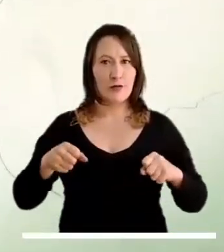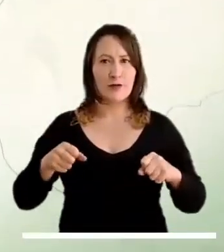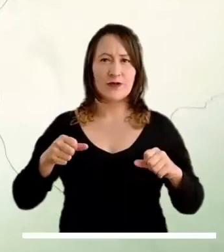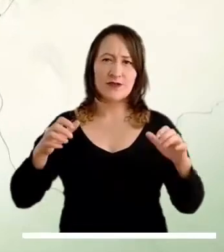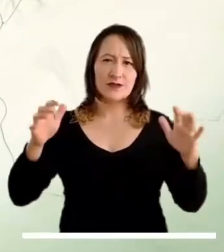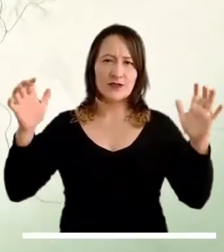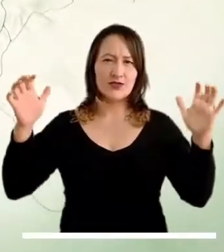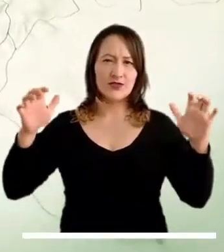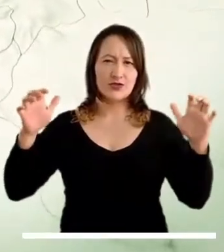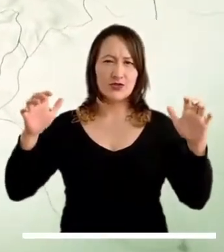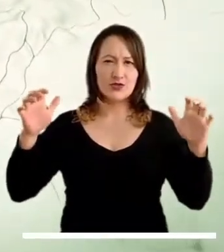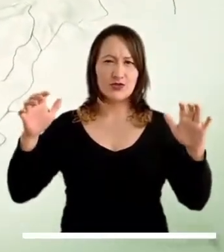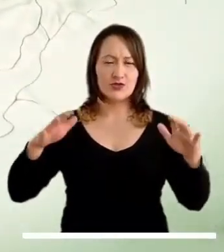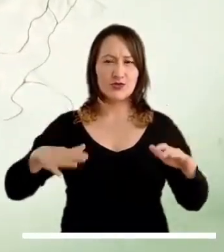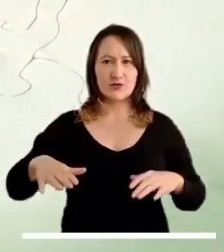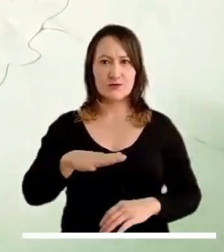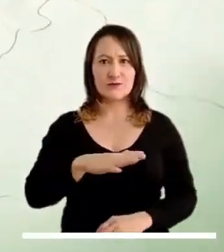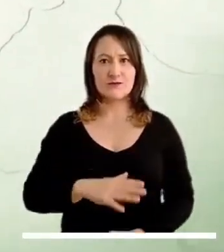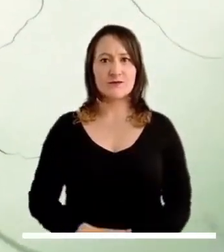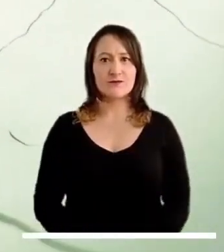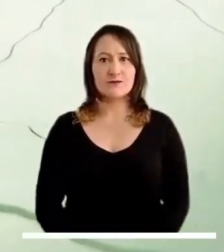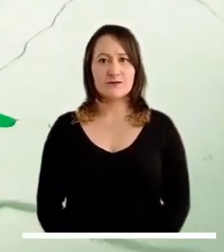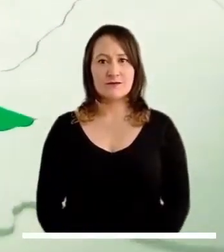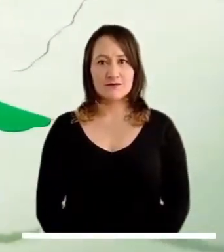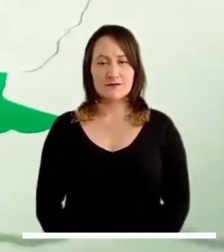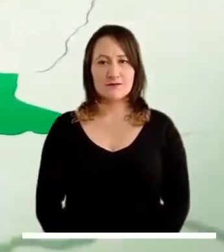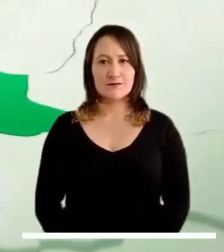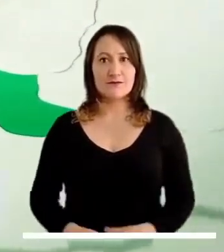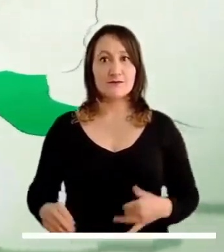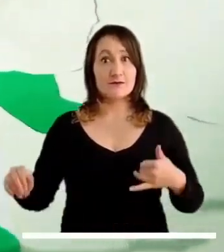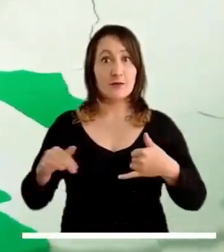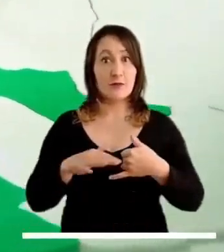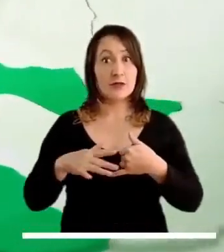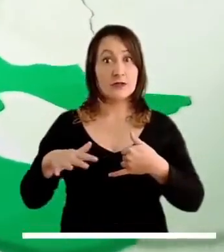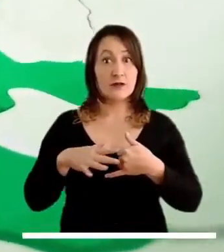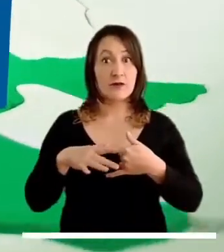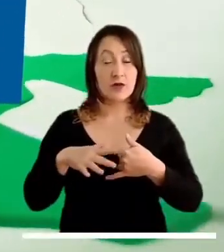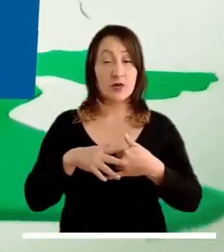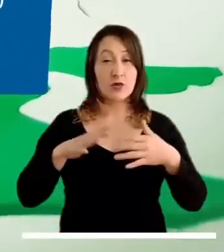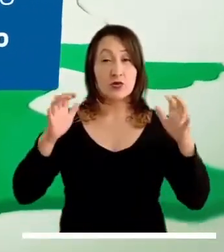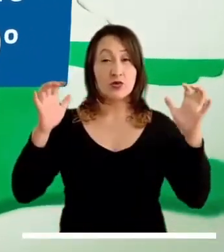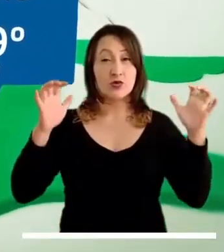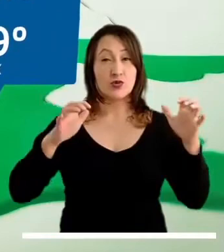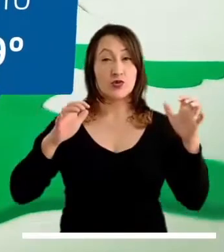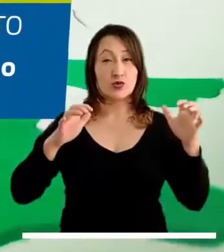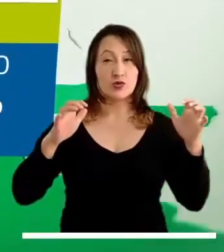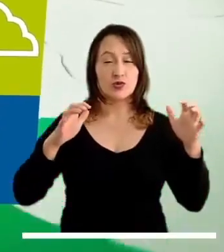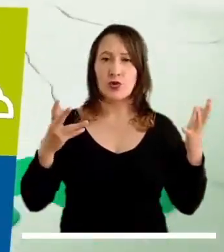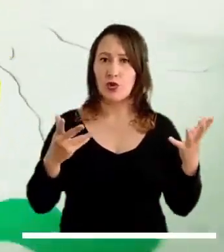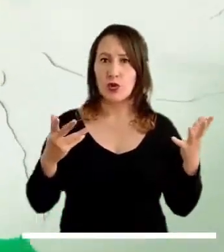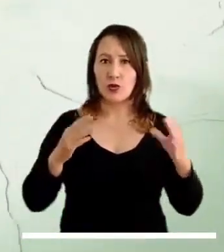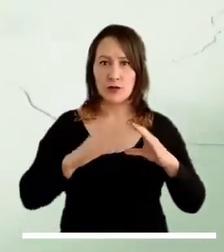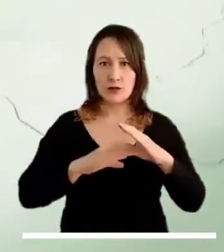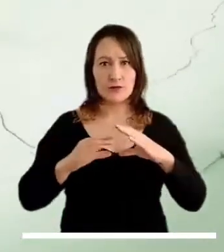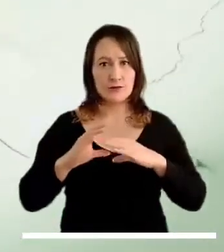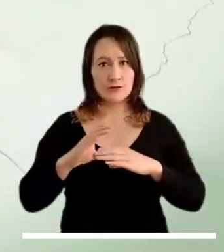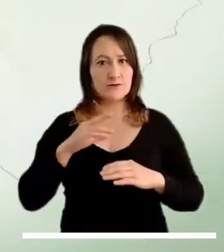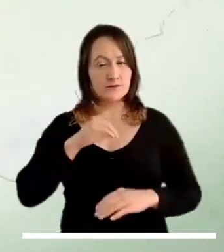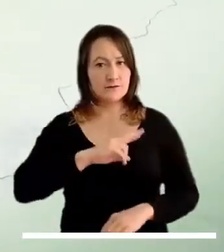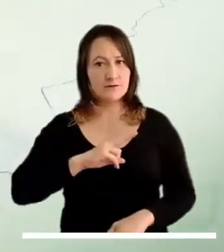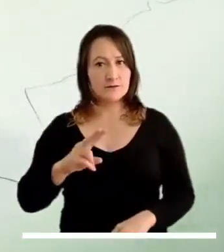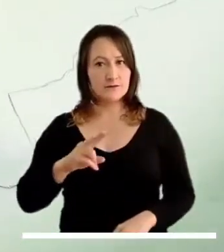En el Pacífico se advierten precipitaciones de diversa intensidad en Cauca, Valle y Chocó, mientras que en el resto de la región